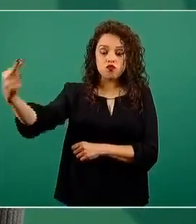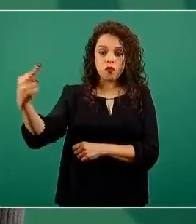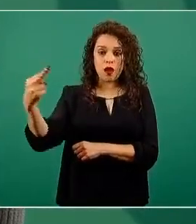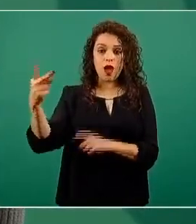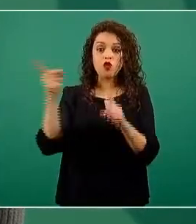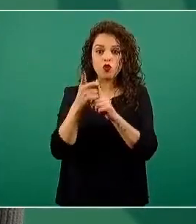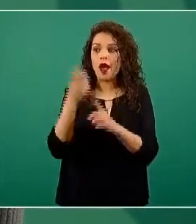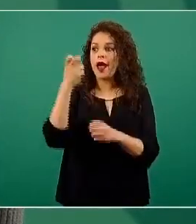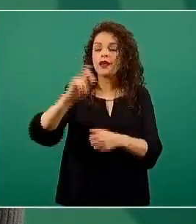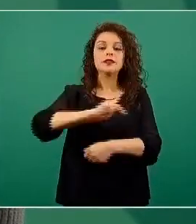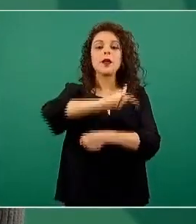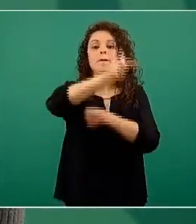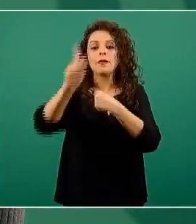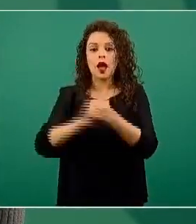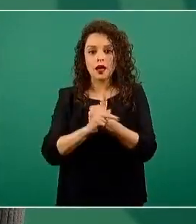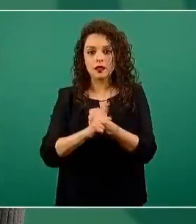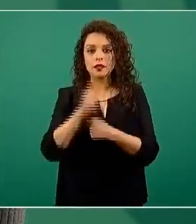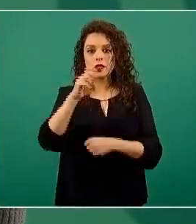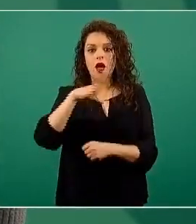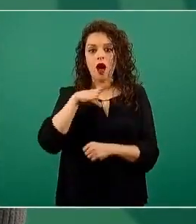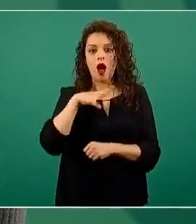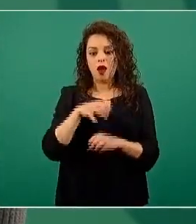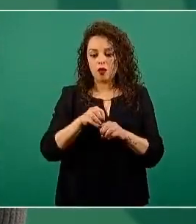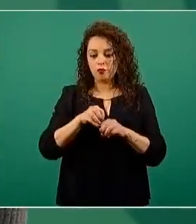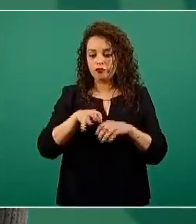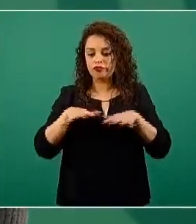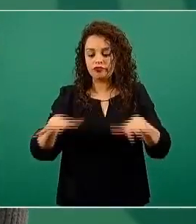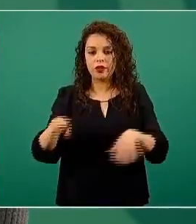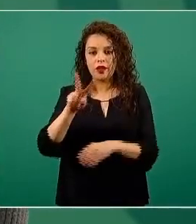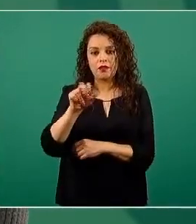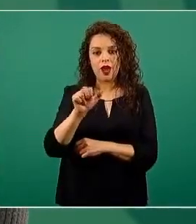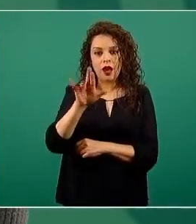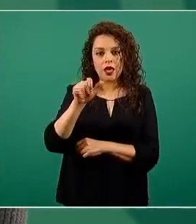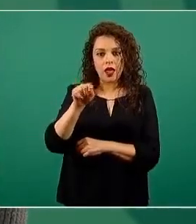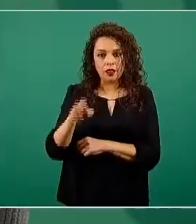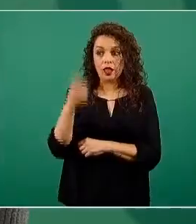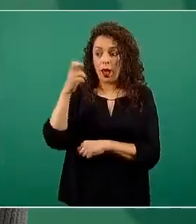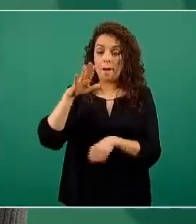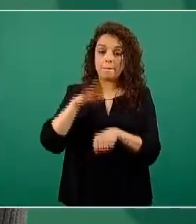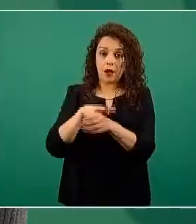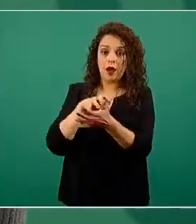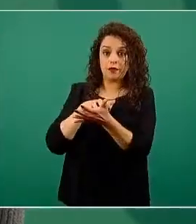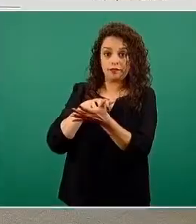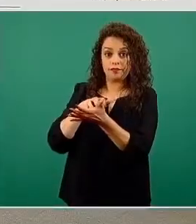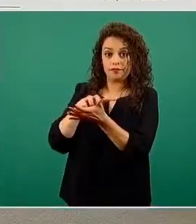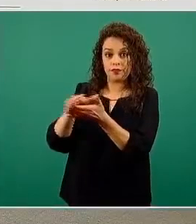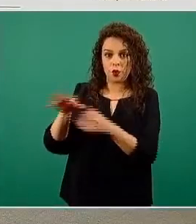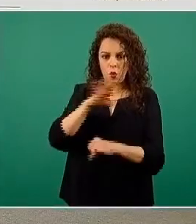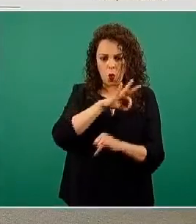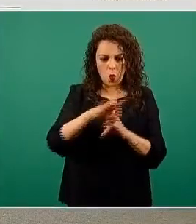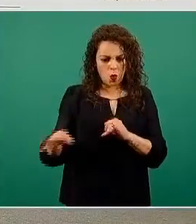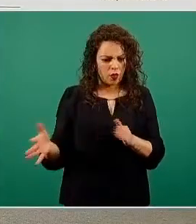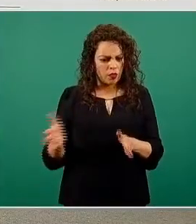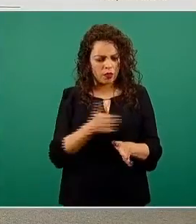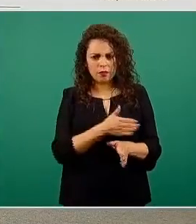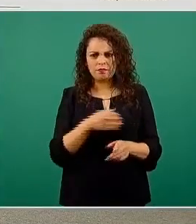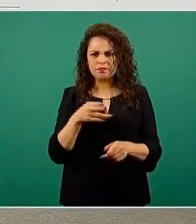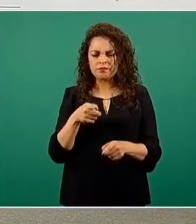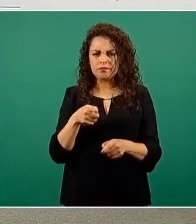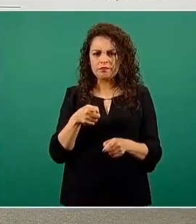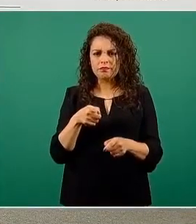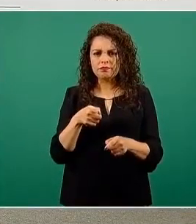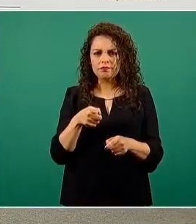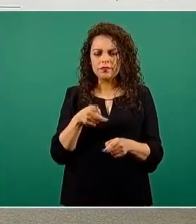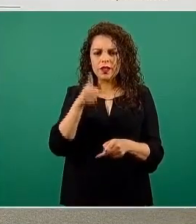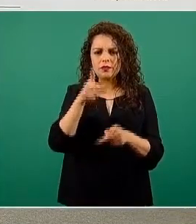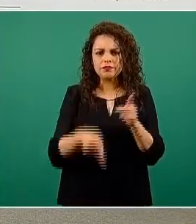momento presentaban circulación de la variante. Estos han ido incrementando. Al último corte son ya más de 60 países en todo el mundo